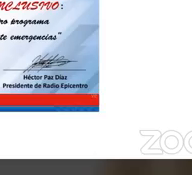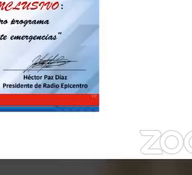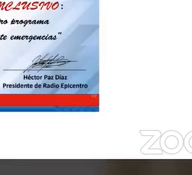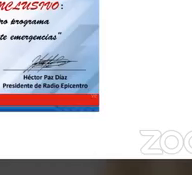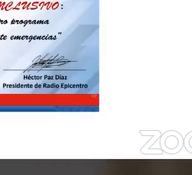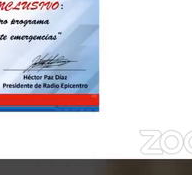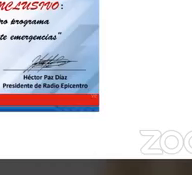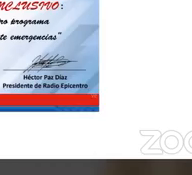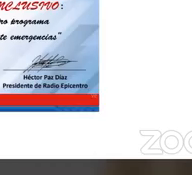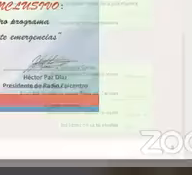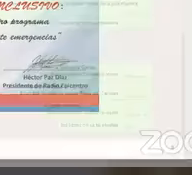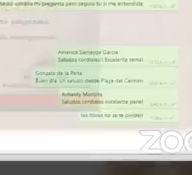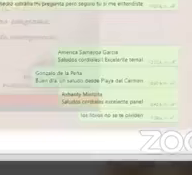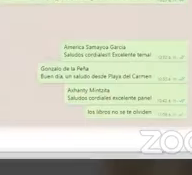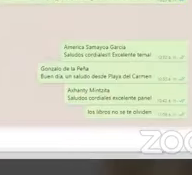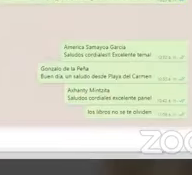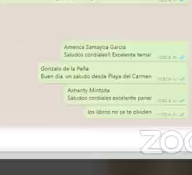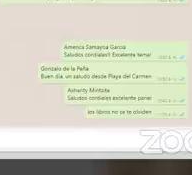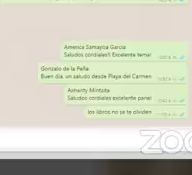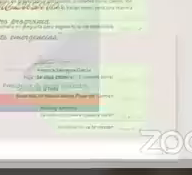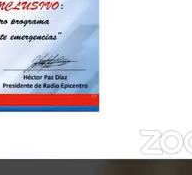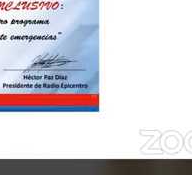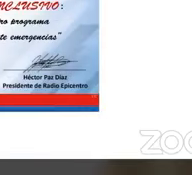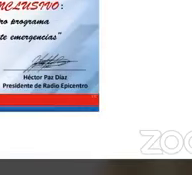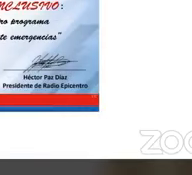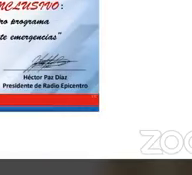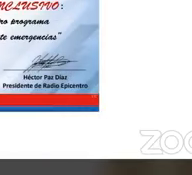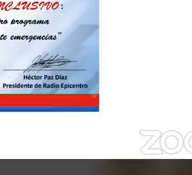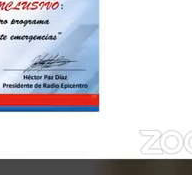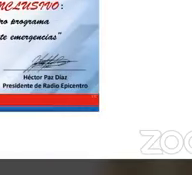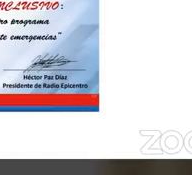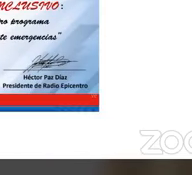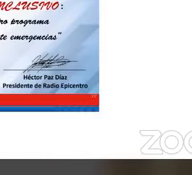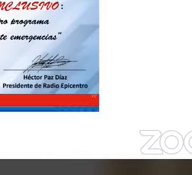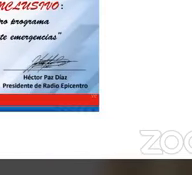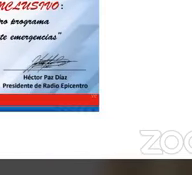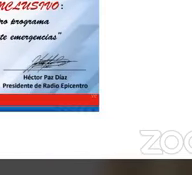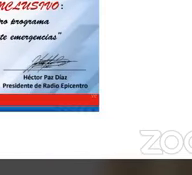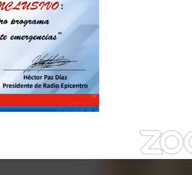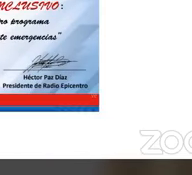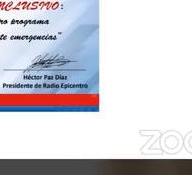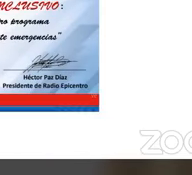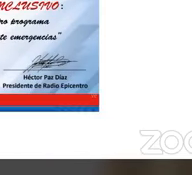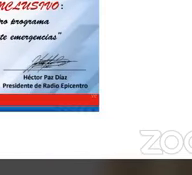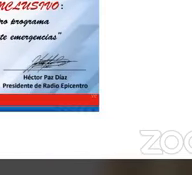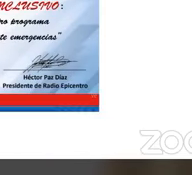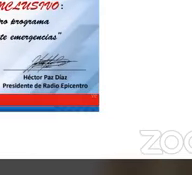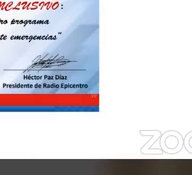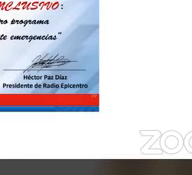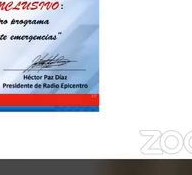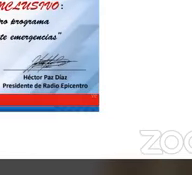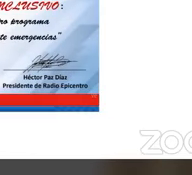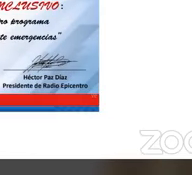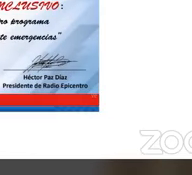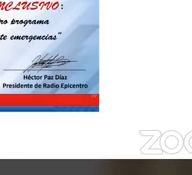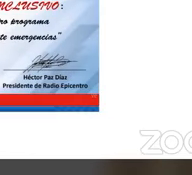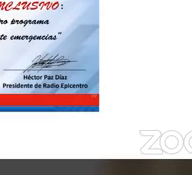perfecto entonces ya vieron opciones hay donde pudiéramos encontrarlos bueno en primer lugar